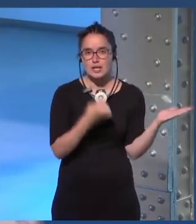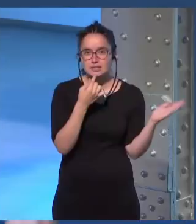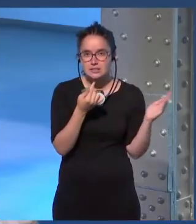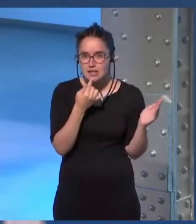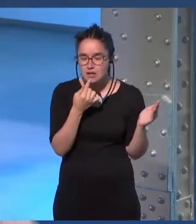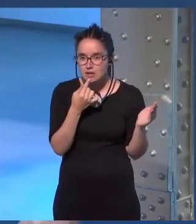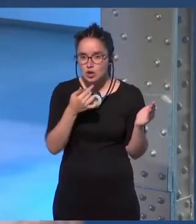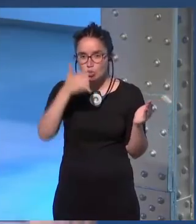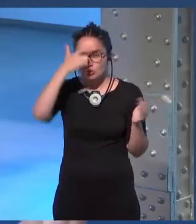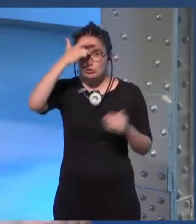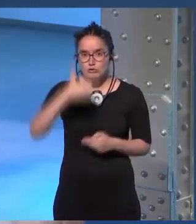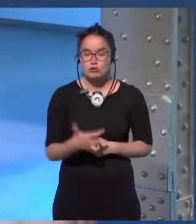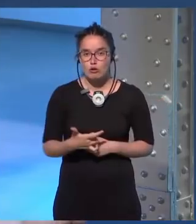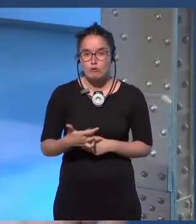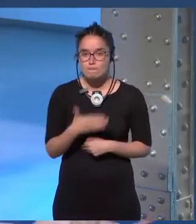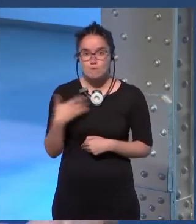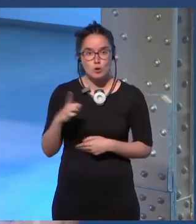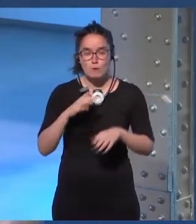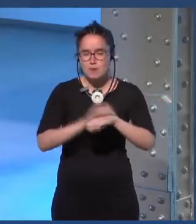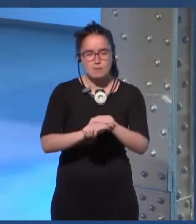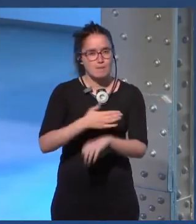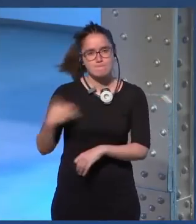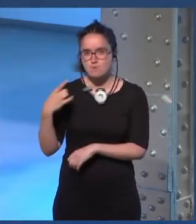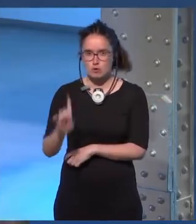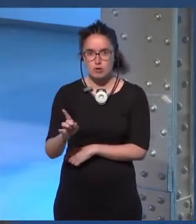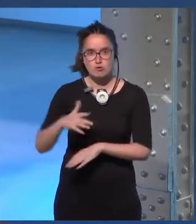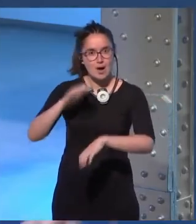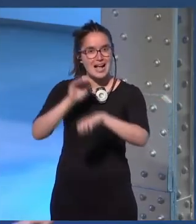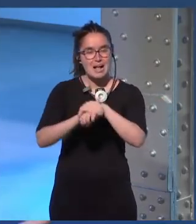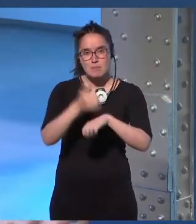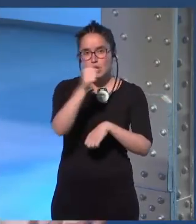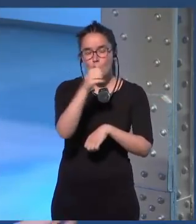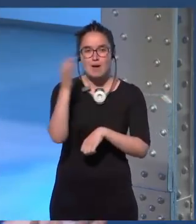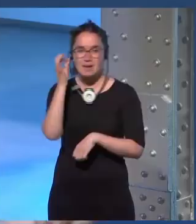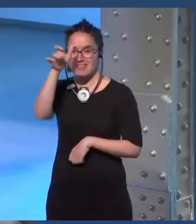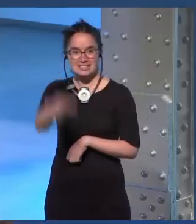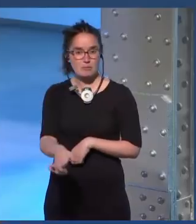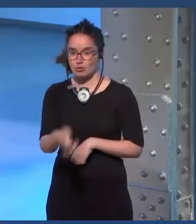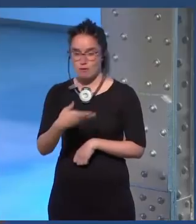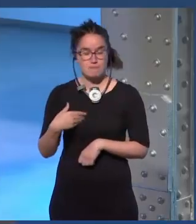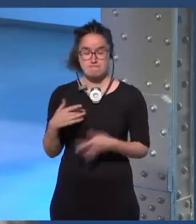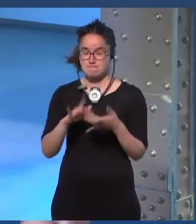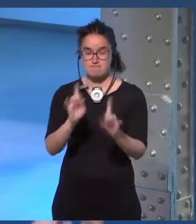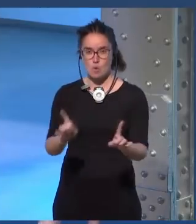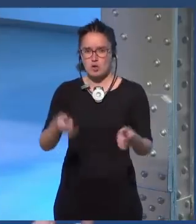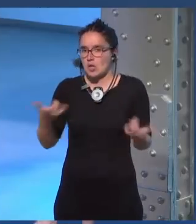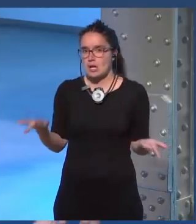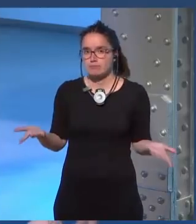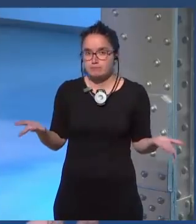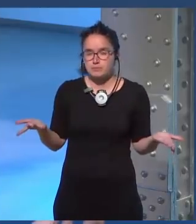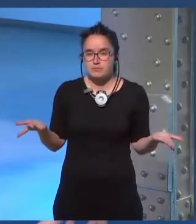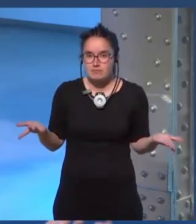es que yo no sería no quiero que sea mi amiga o sea, yo no sería amigo o amiga de esta persona y ella decía pero